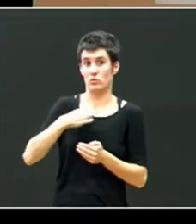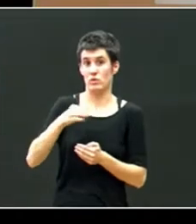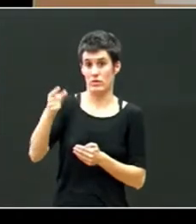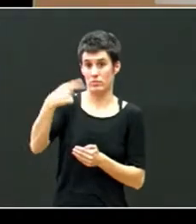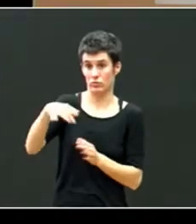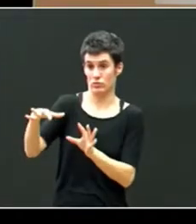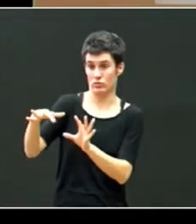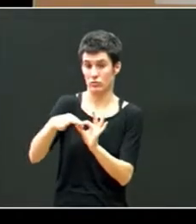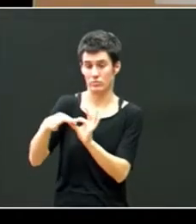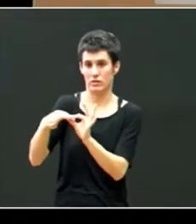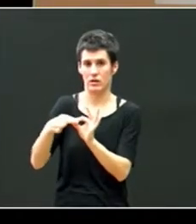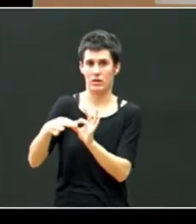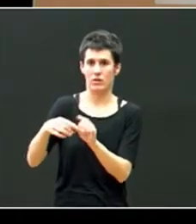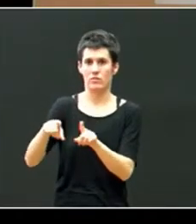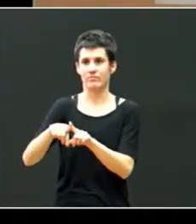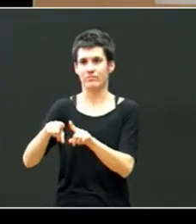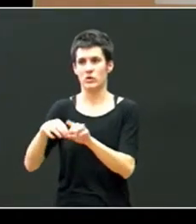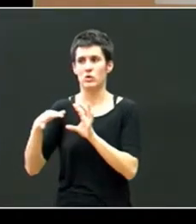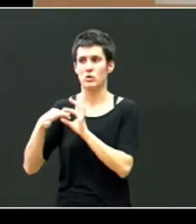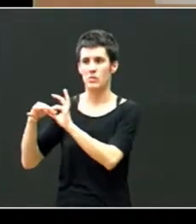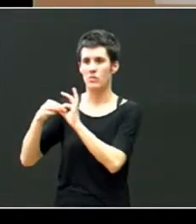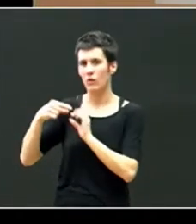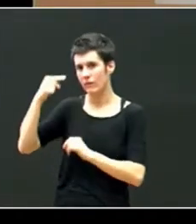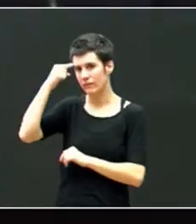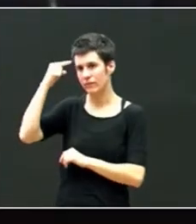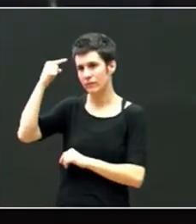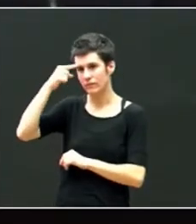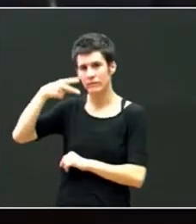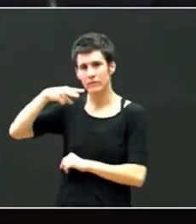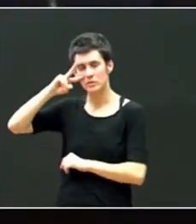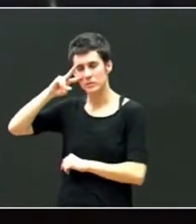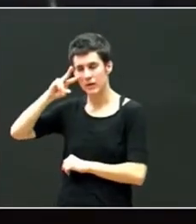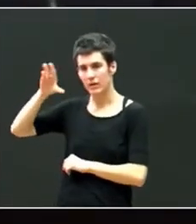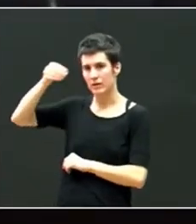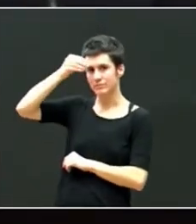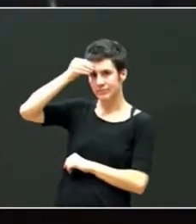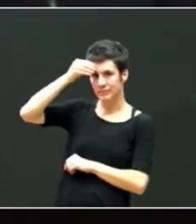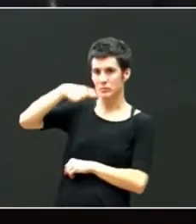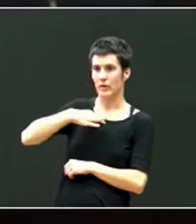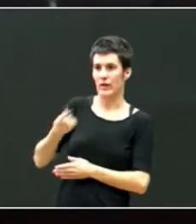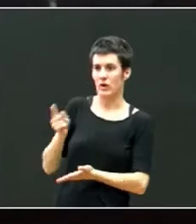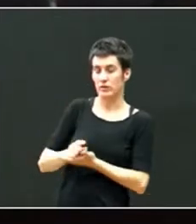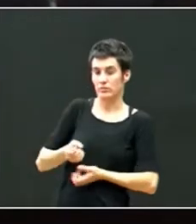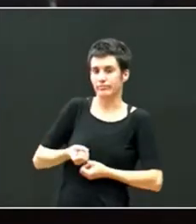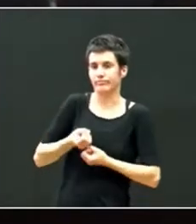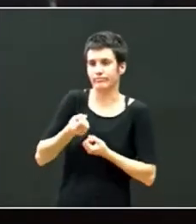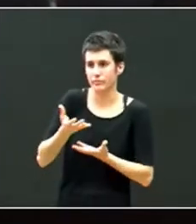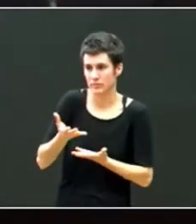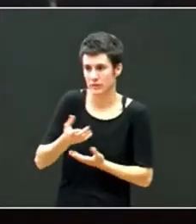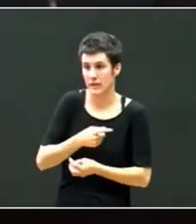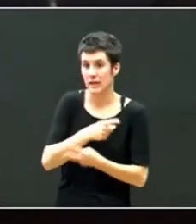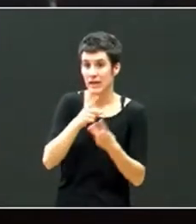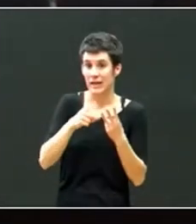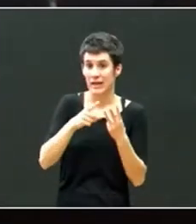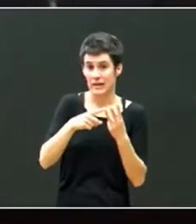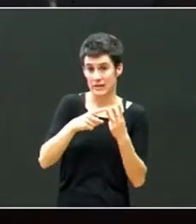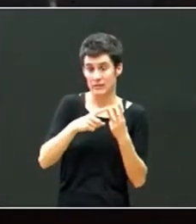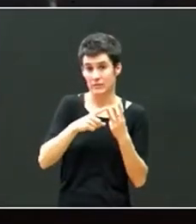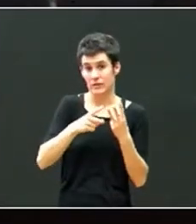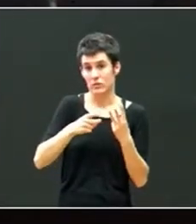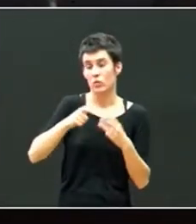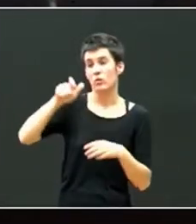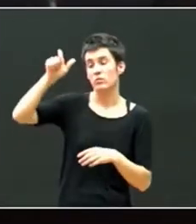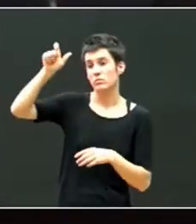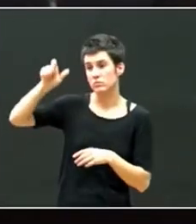reacciones o relaciones transferenciales que vivió en esa relación también hay niños que pierden abruptamente una figura de apego